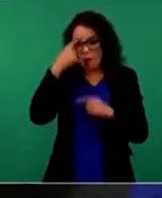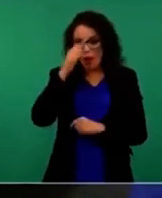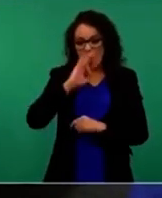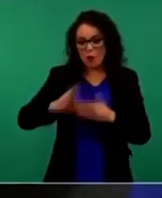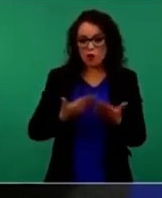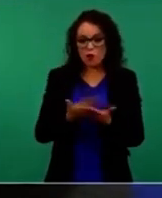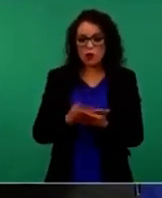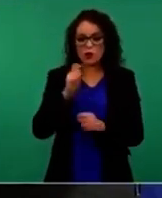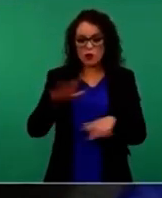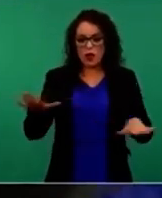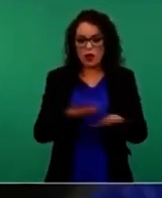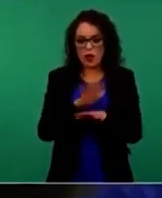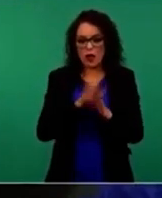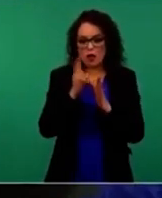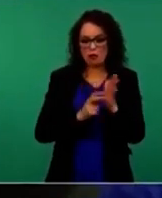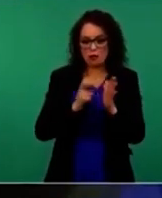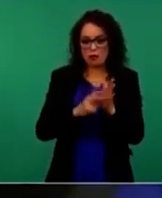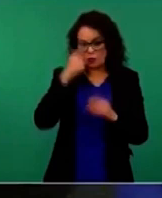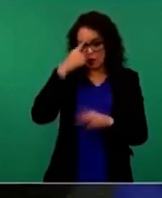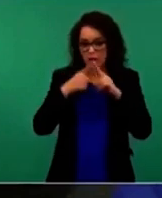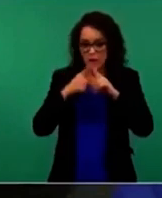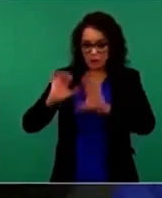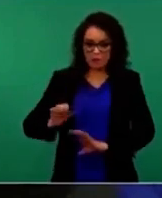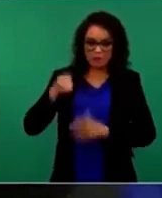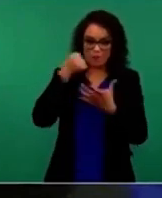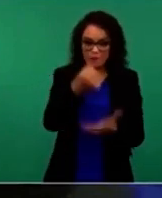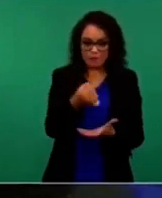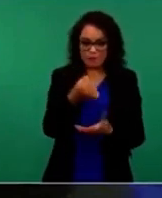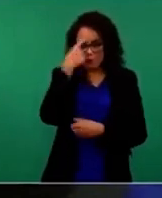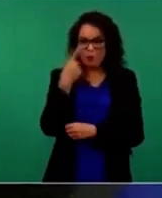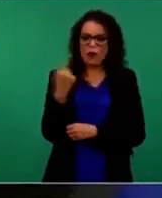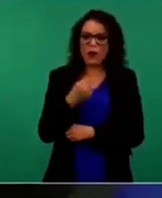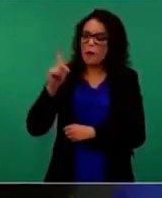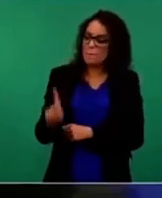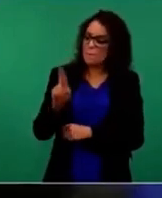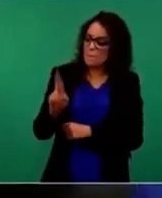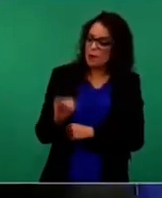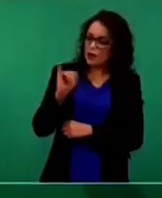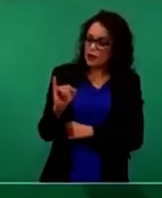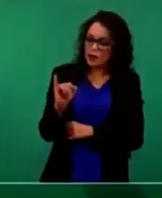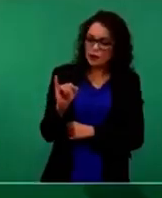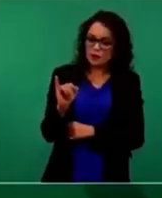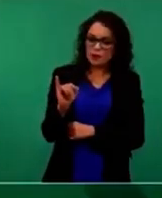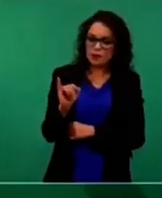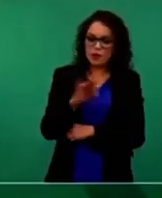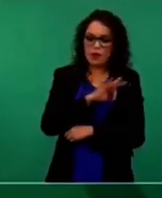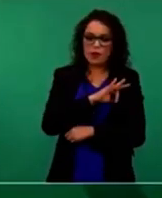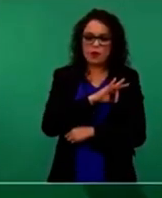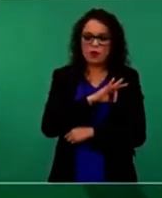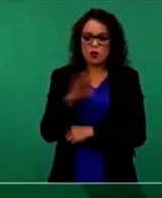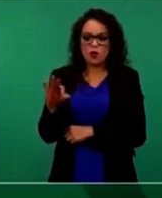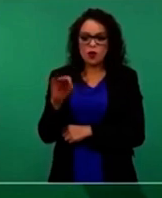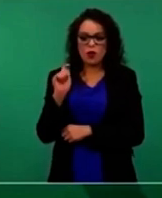propuesta de presupuesto de egresos a cambio de que el PRI no pueda votar a favor de la